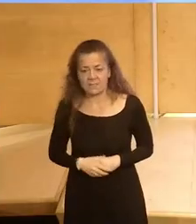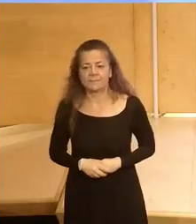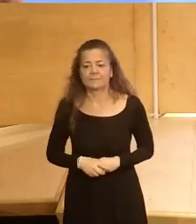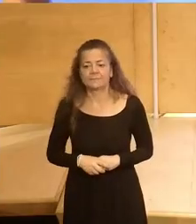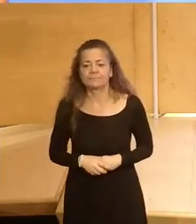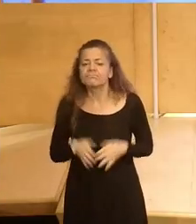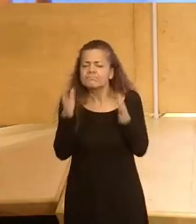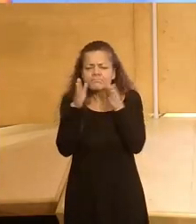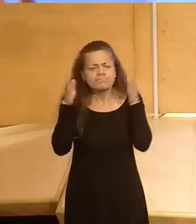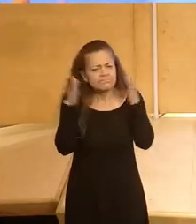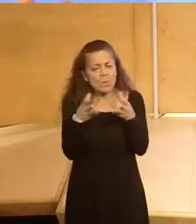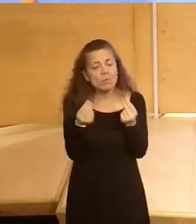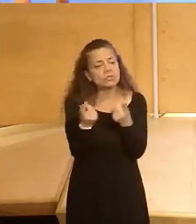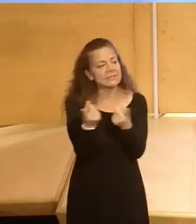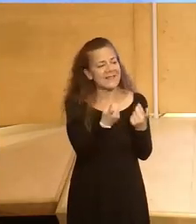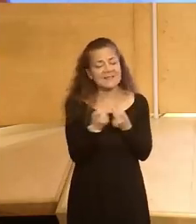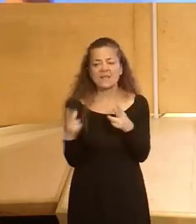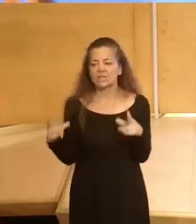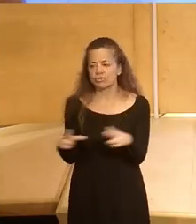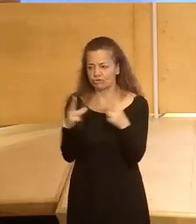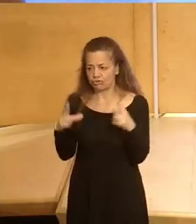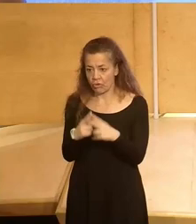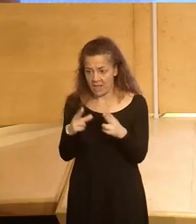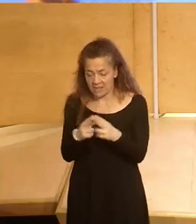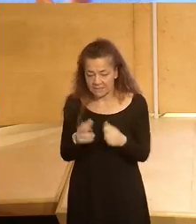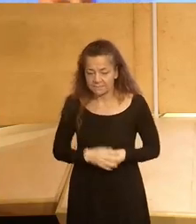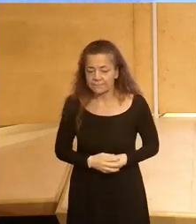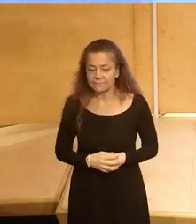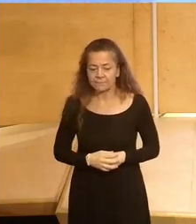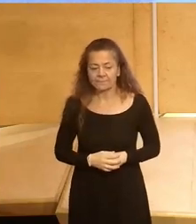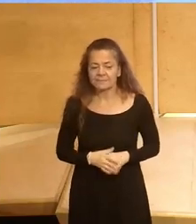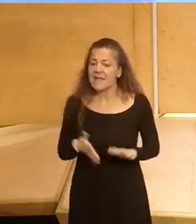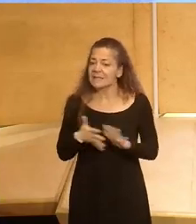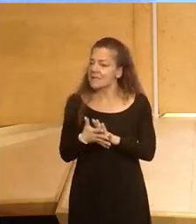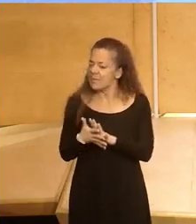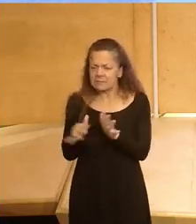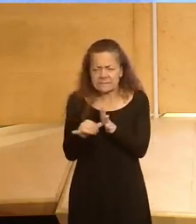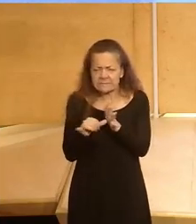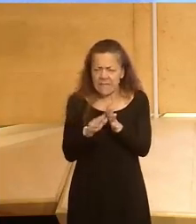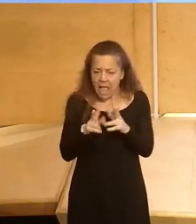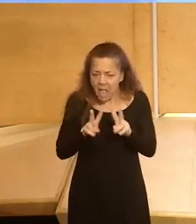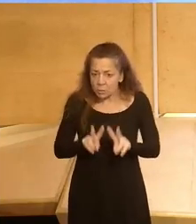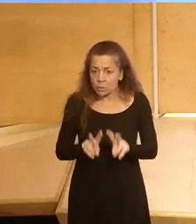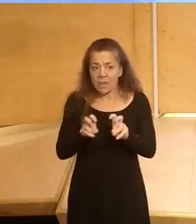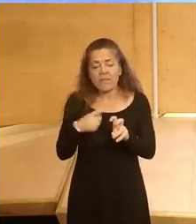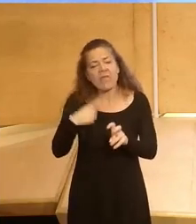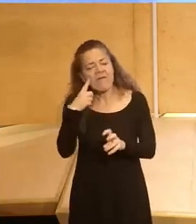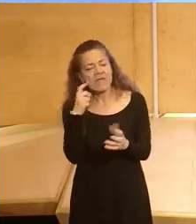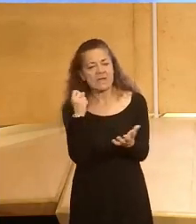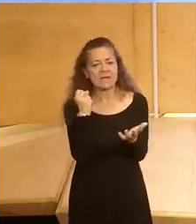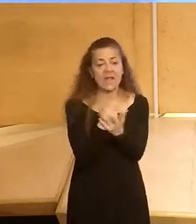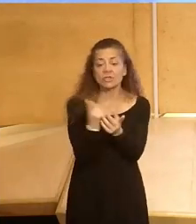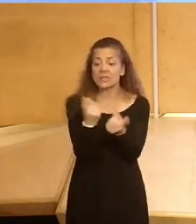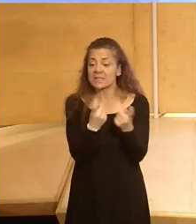atendiendo mucho a las necesidades sociales, abriendo, estando pegados a la actualidad para ver los retos y las